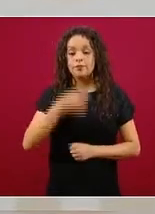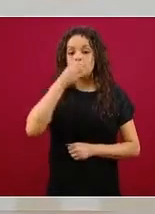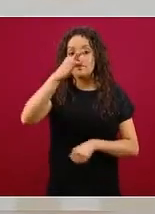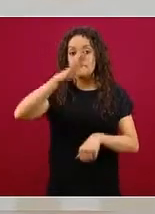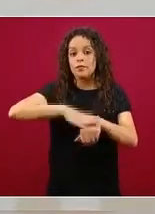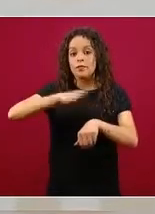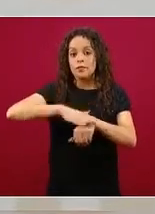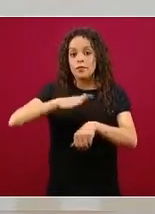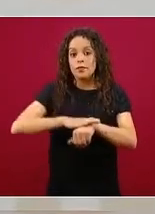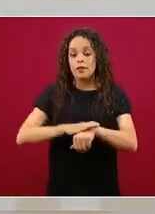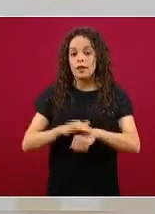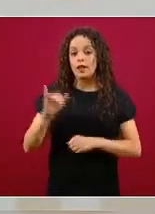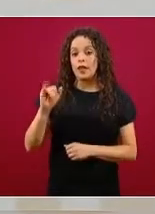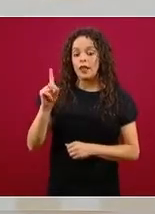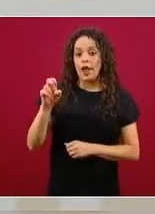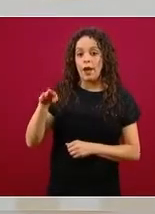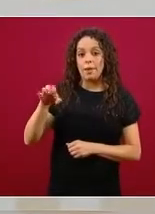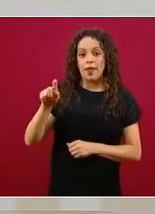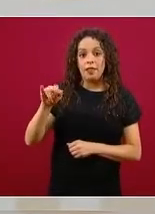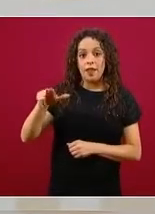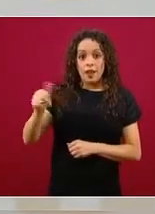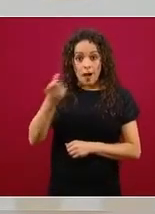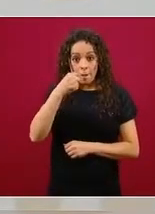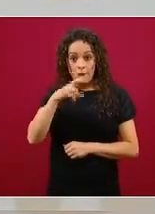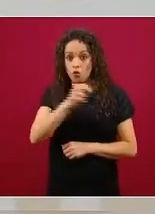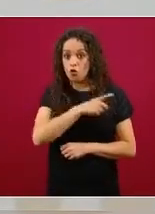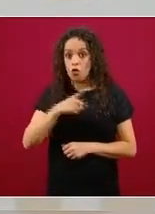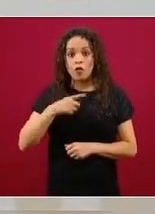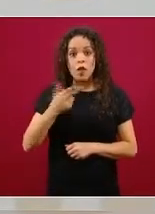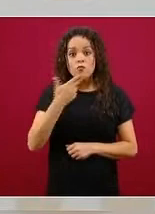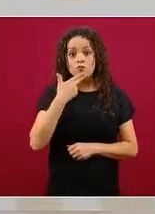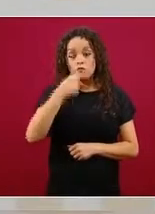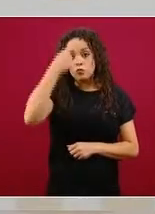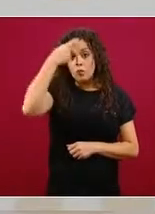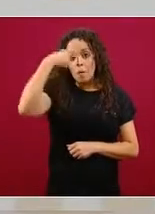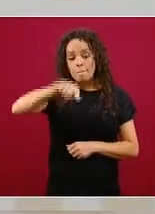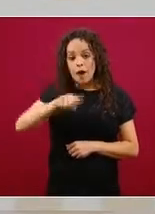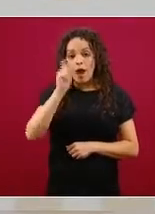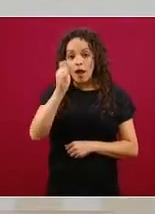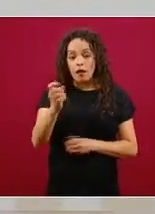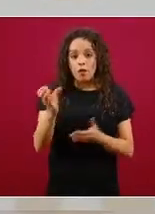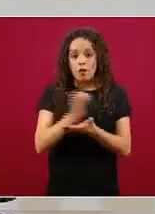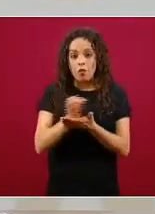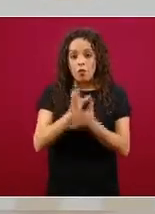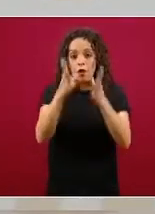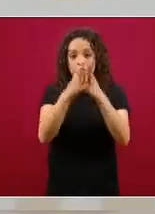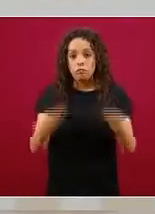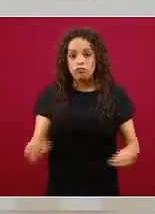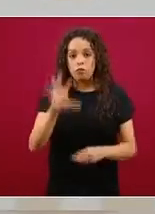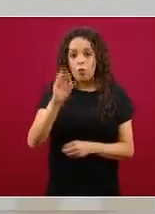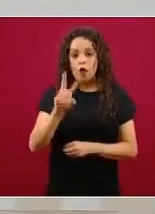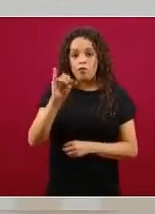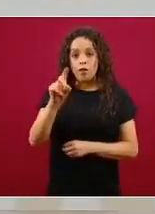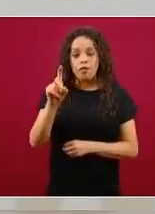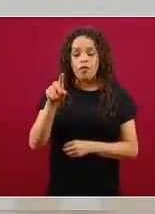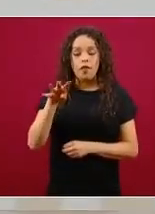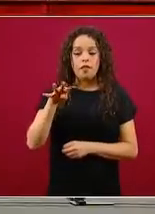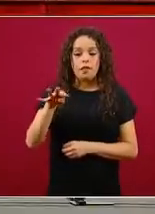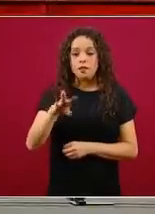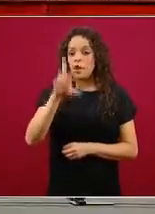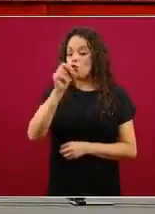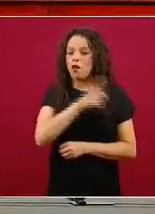la ivermectina no debe ser usada para el tratamiento de COVID-19 no debe ser usada